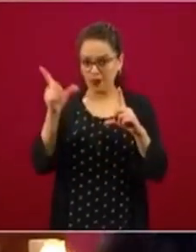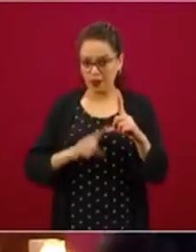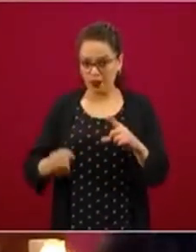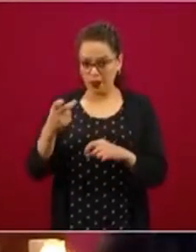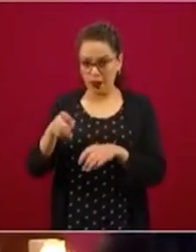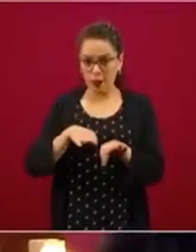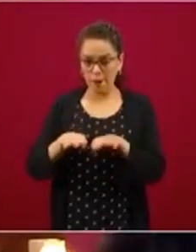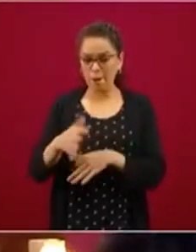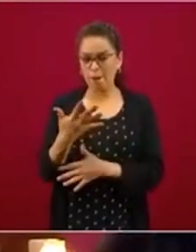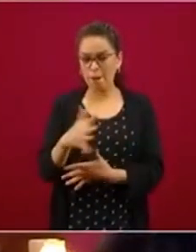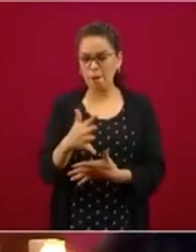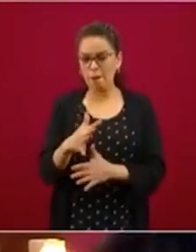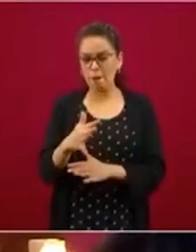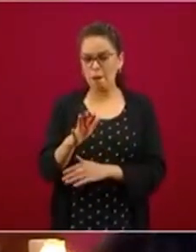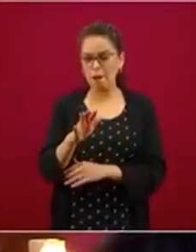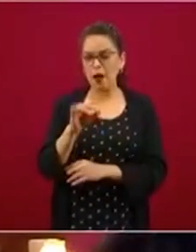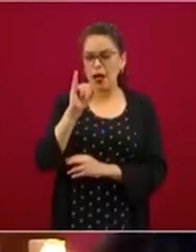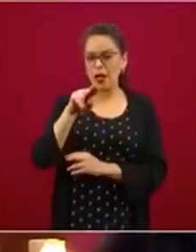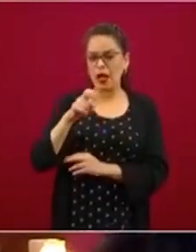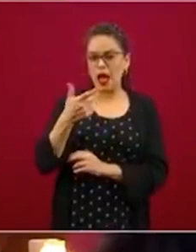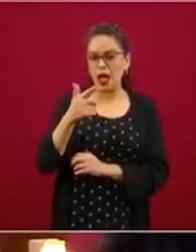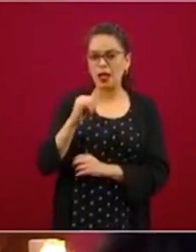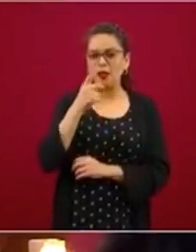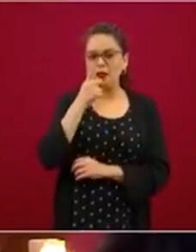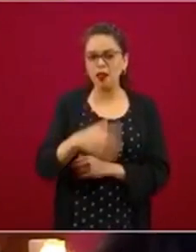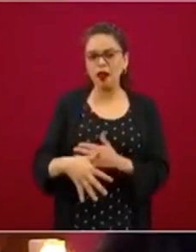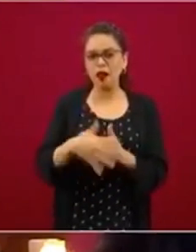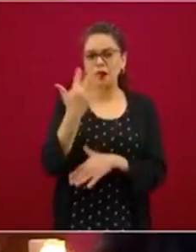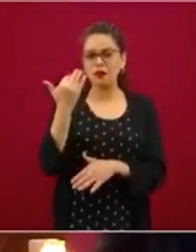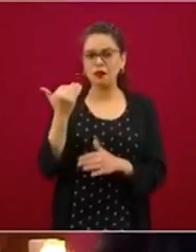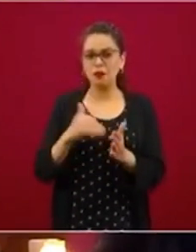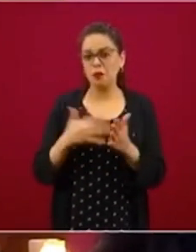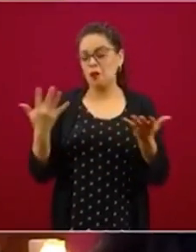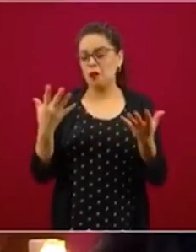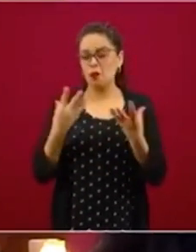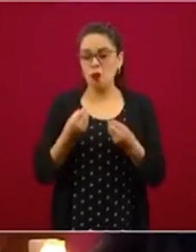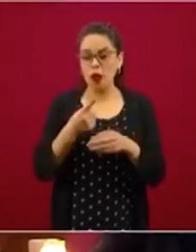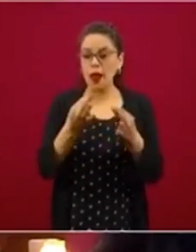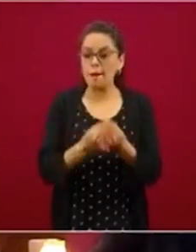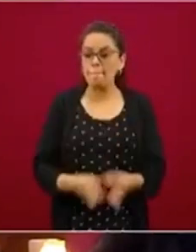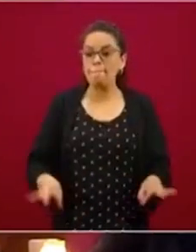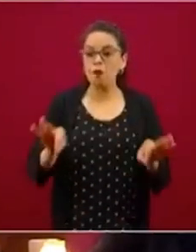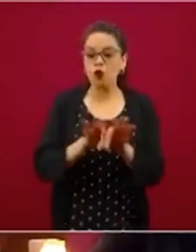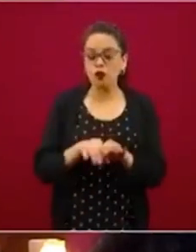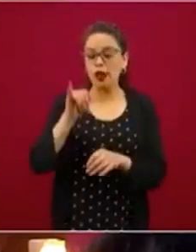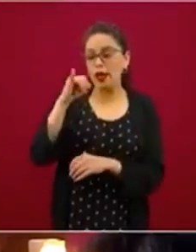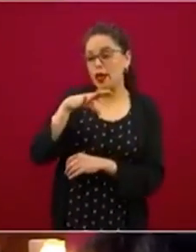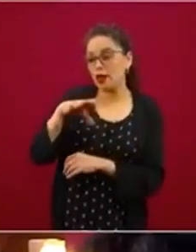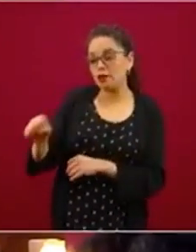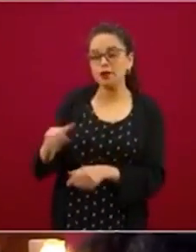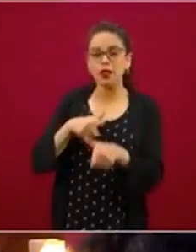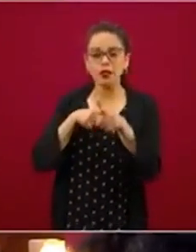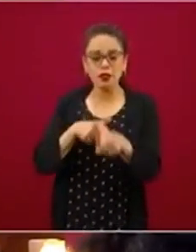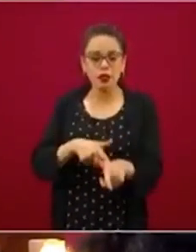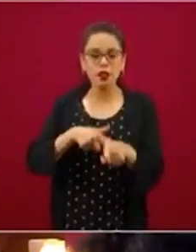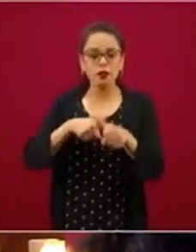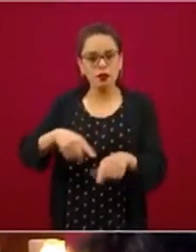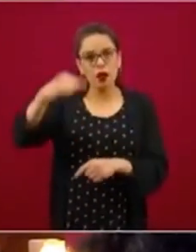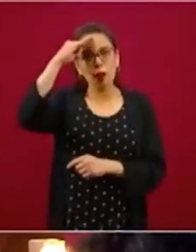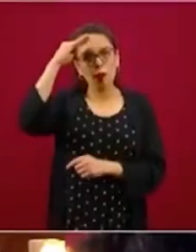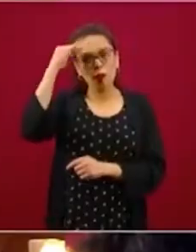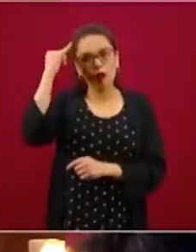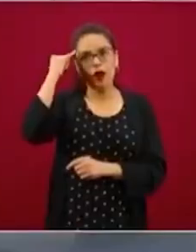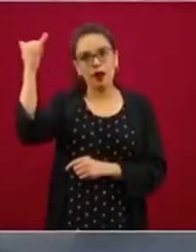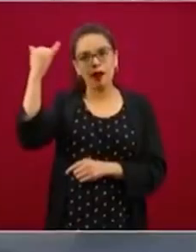ser 15 millones, ese es el tamaño. Por eso es tan importante que el Seguro Social siga diseñando y pensando,